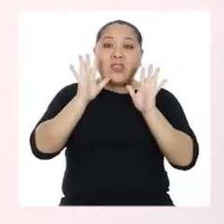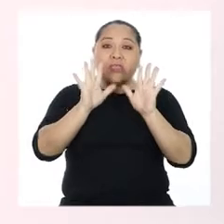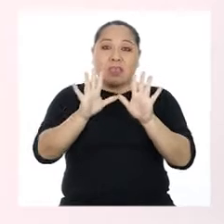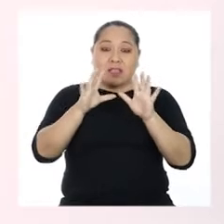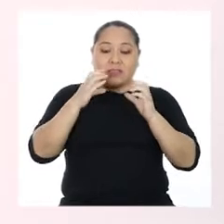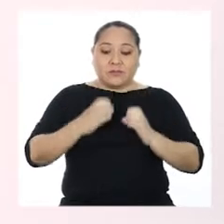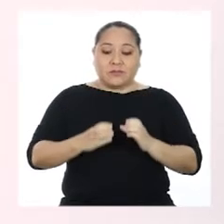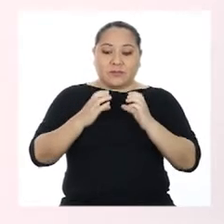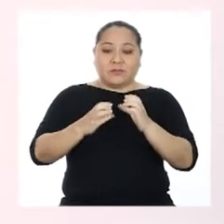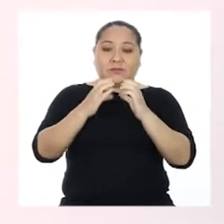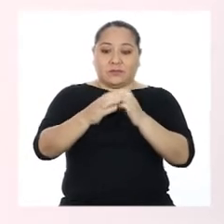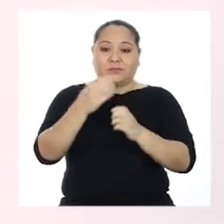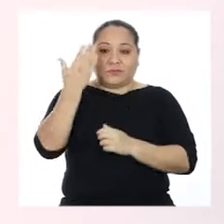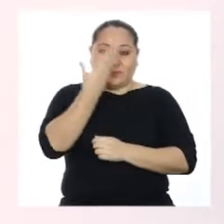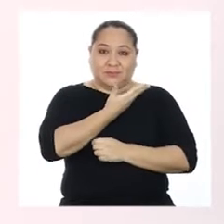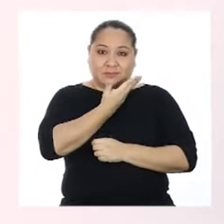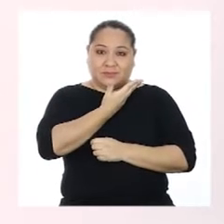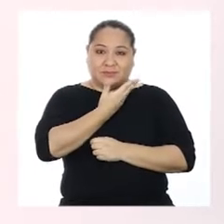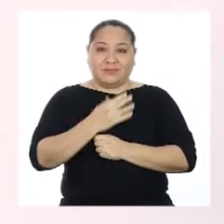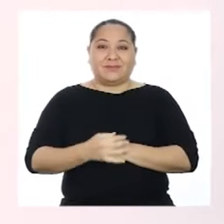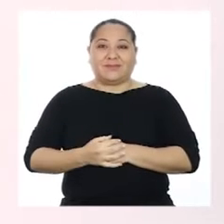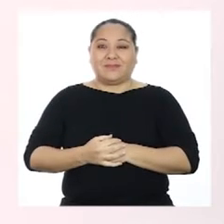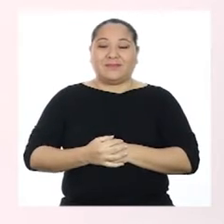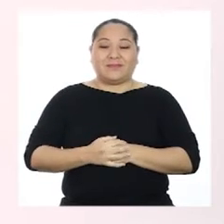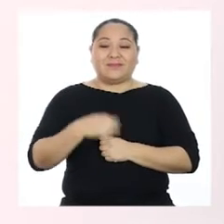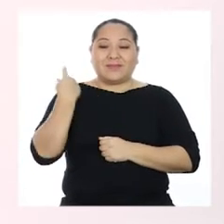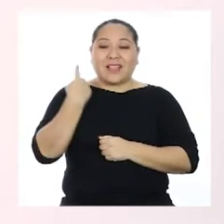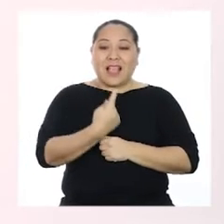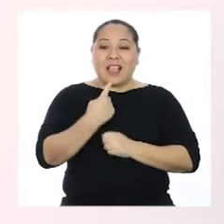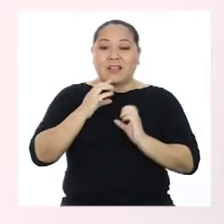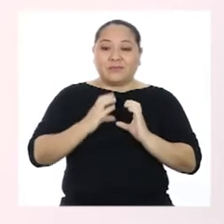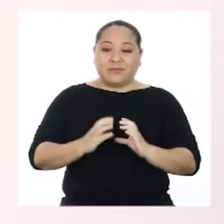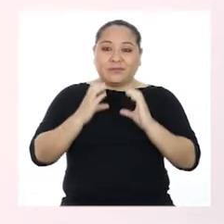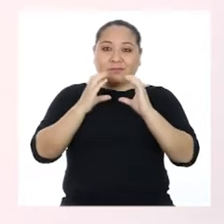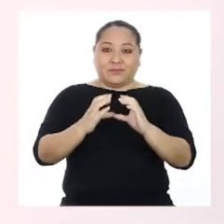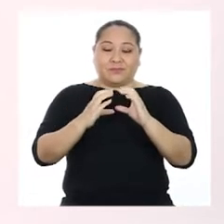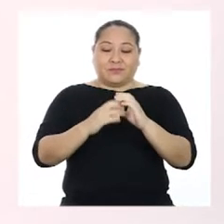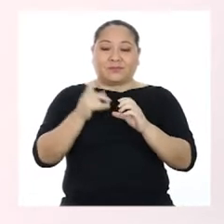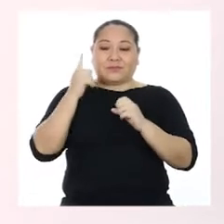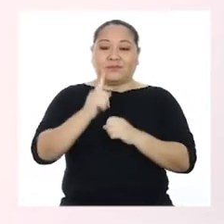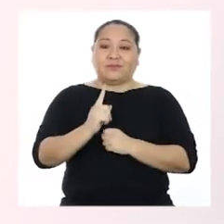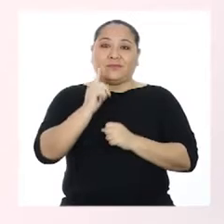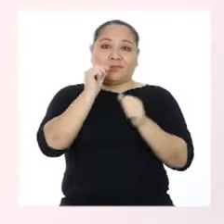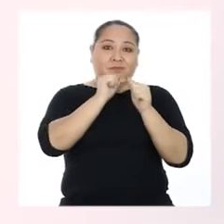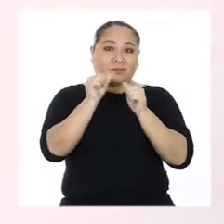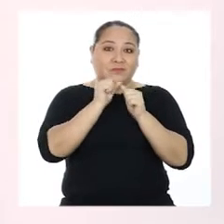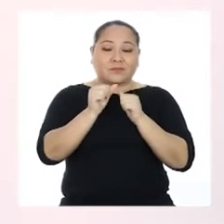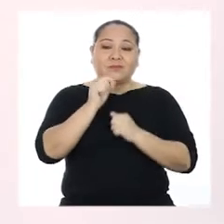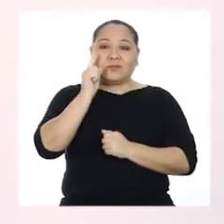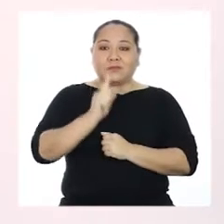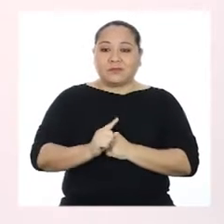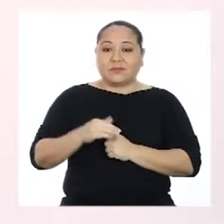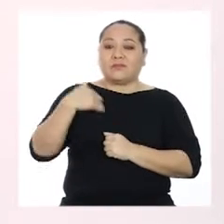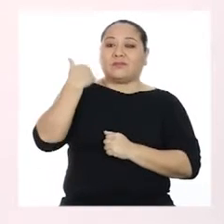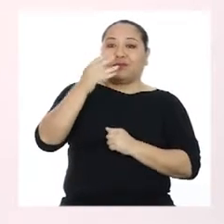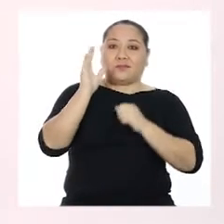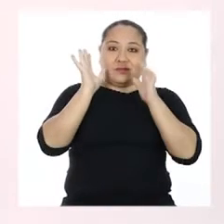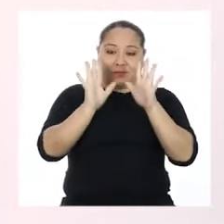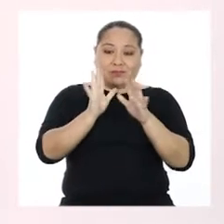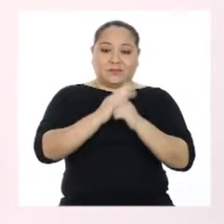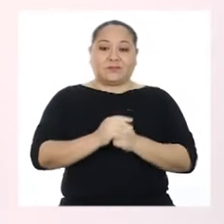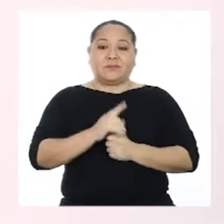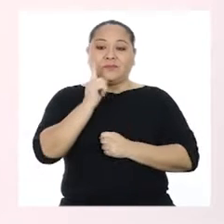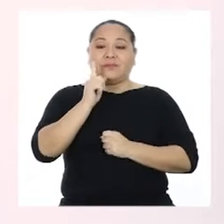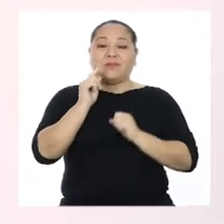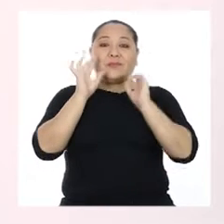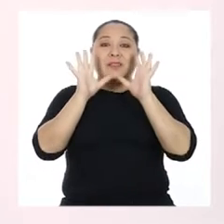10 cuadrados organizados de esta manera. Y en cada cuadrado vamos a colocar un número del 1 al 10.